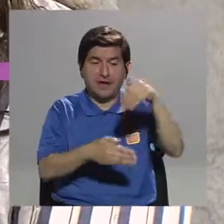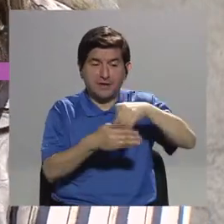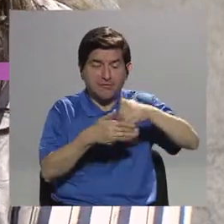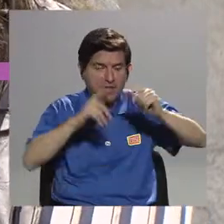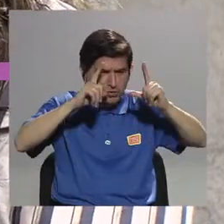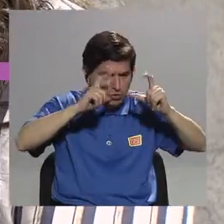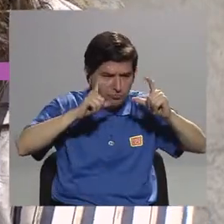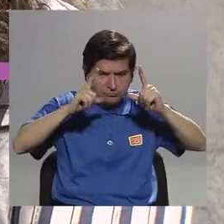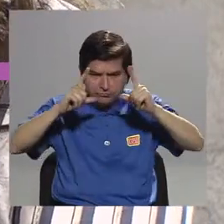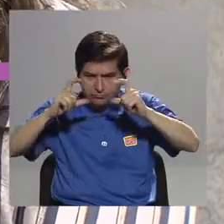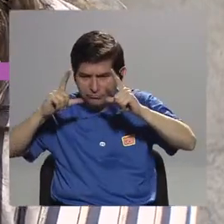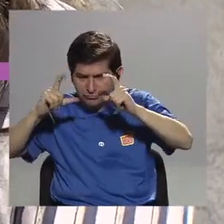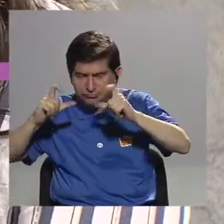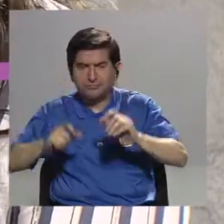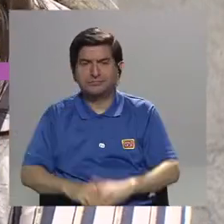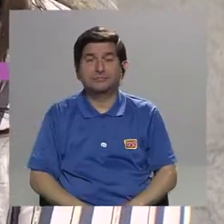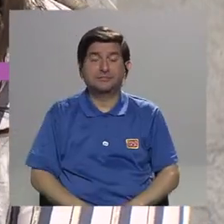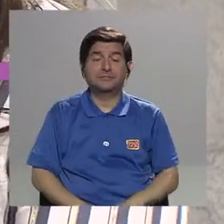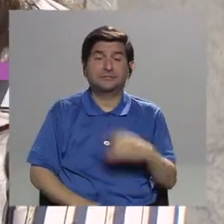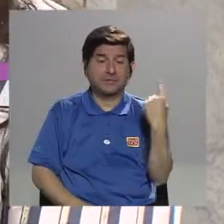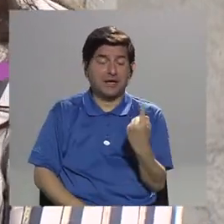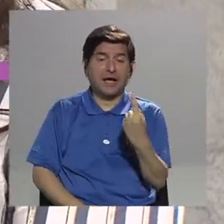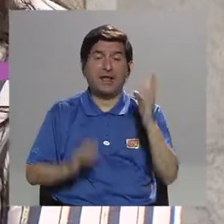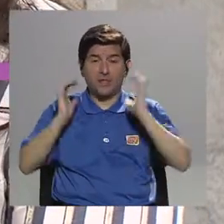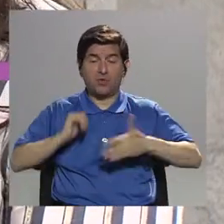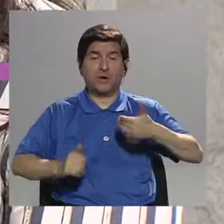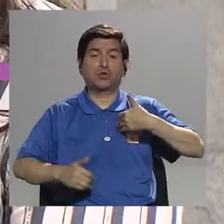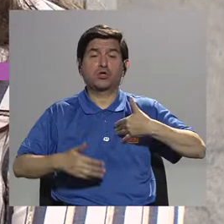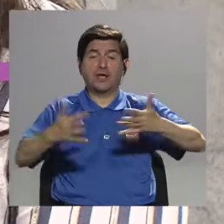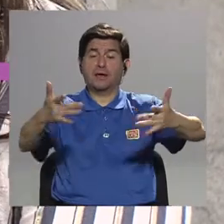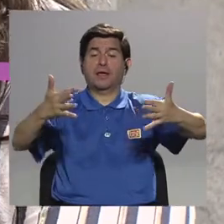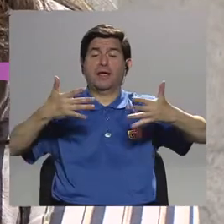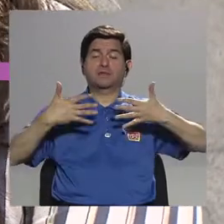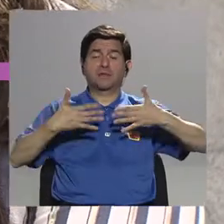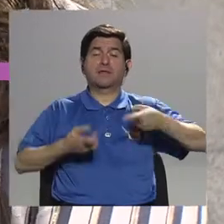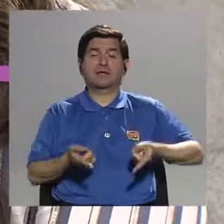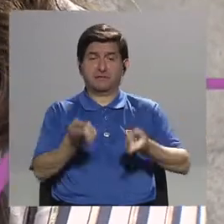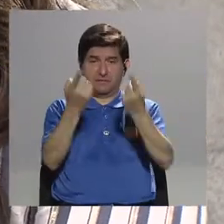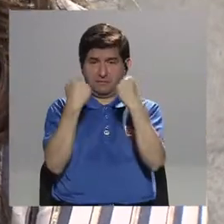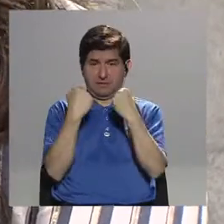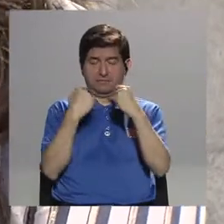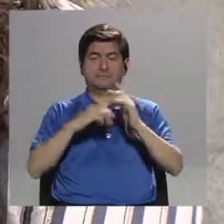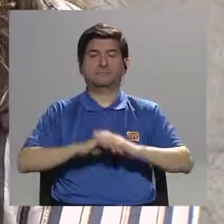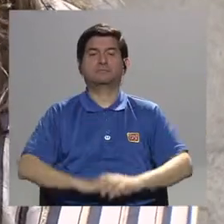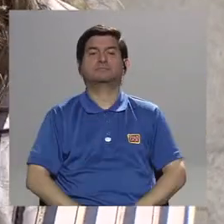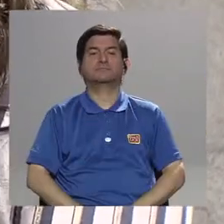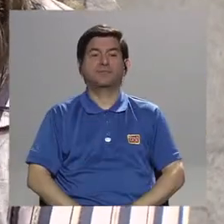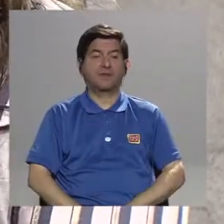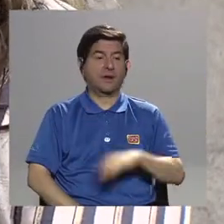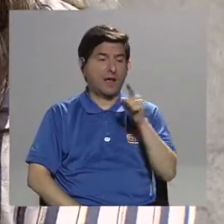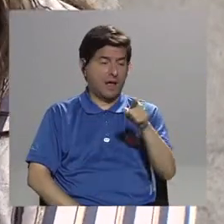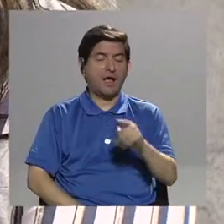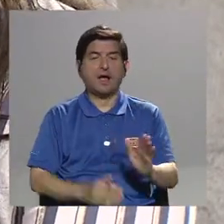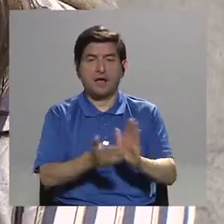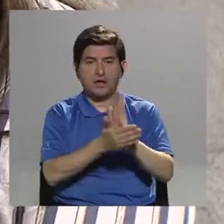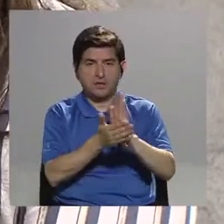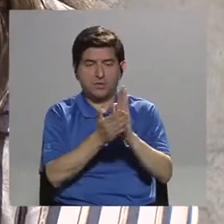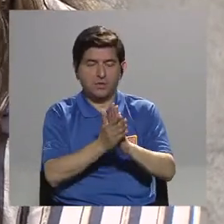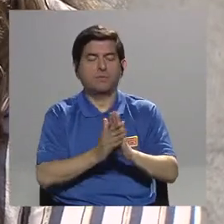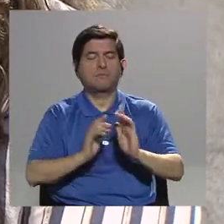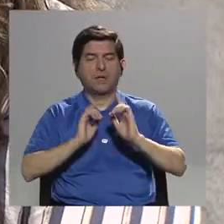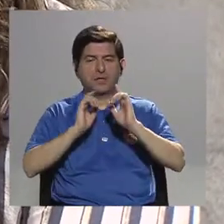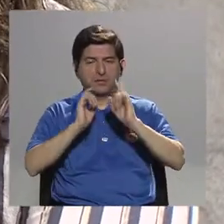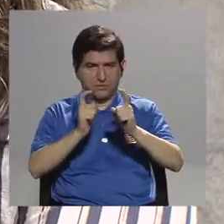registro fotográfico. Podríamos decir que cada cuerpo tiene un expediente una vez que ingresa. Entonces ahí están sus documentos de